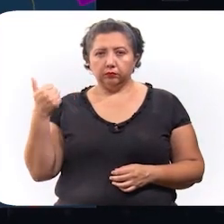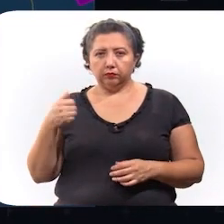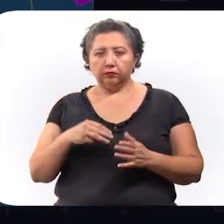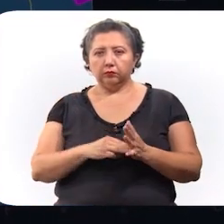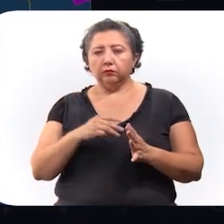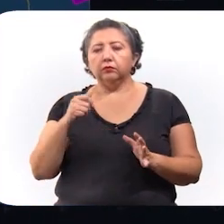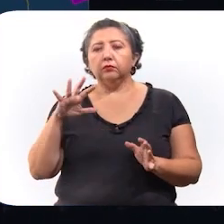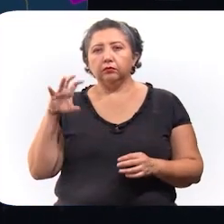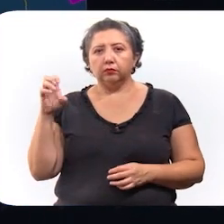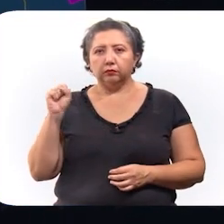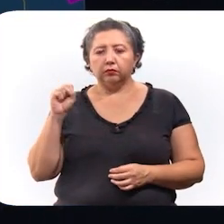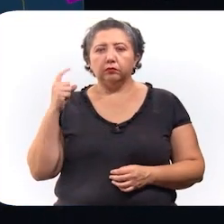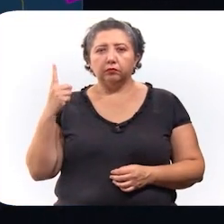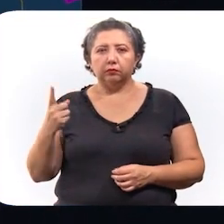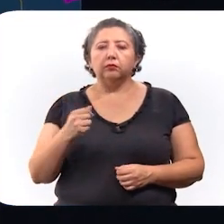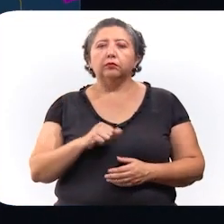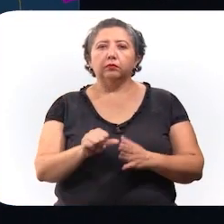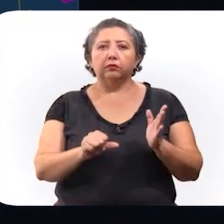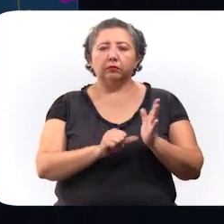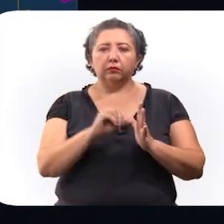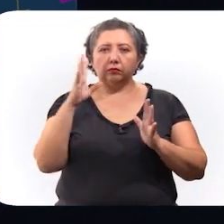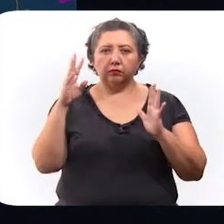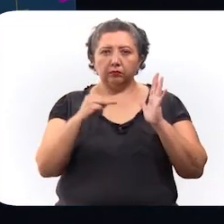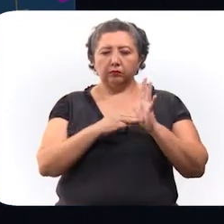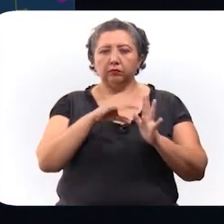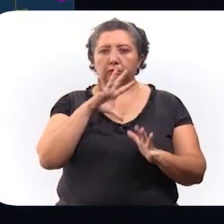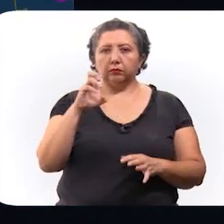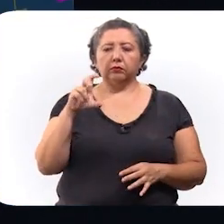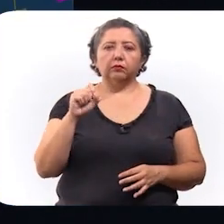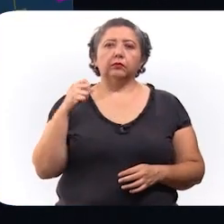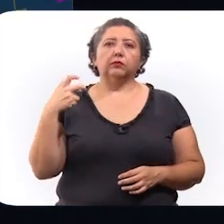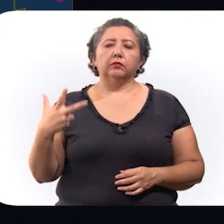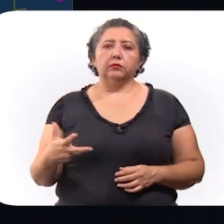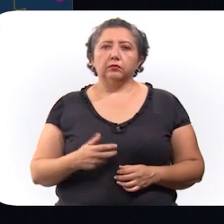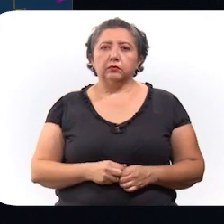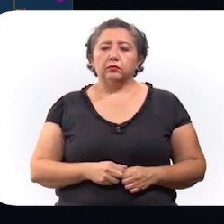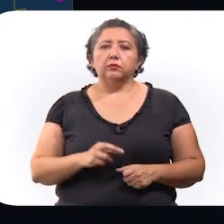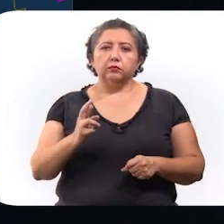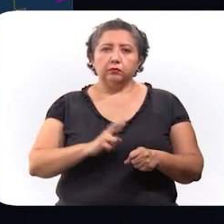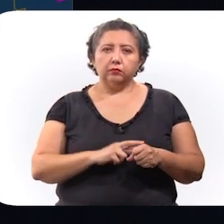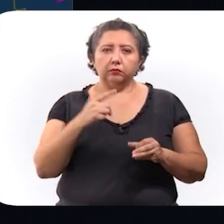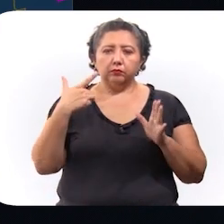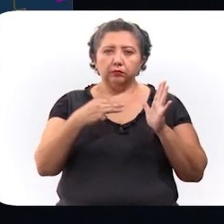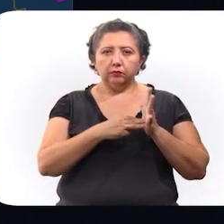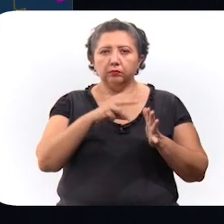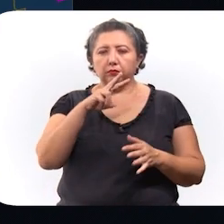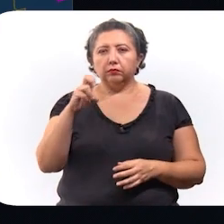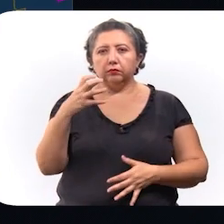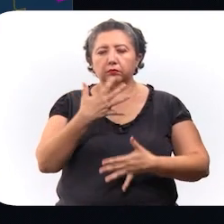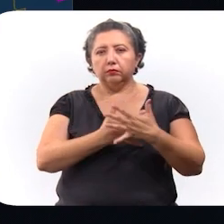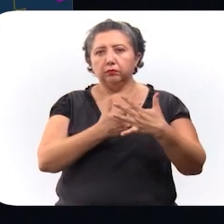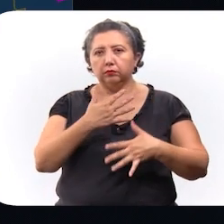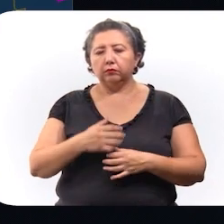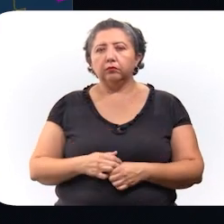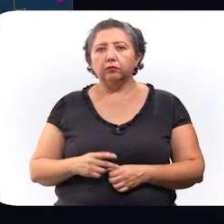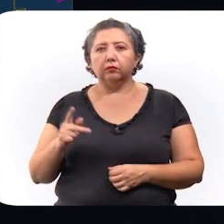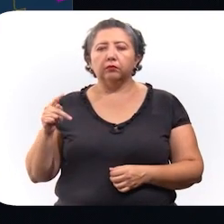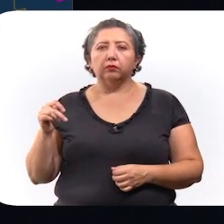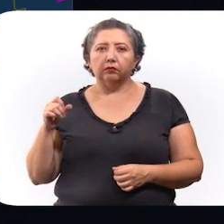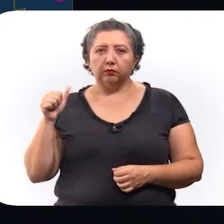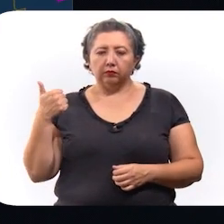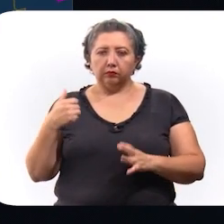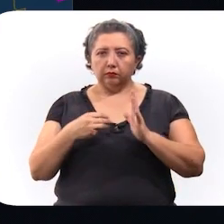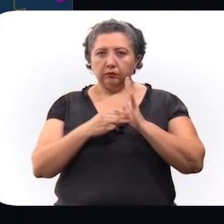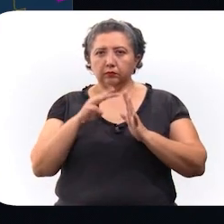,561, en la zona centro 4,528, en la zona sur 7,215 y en la zona